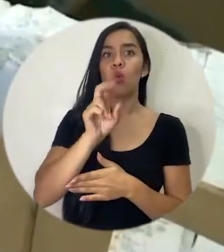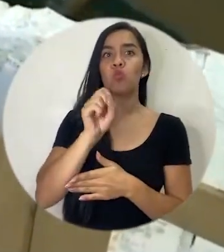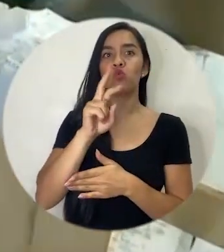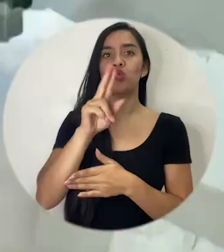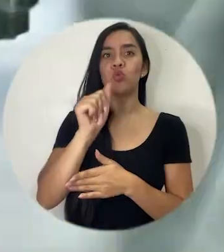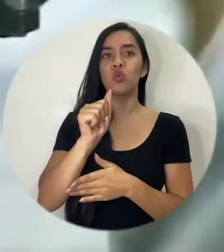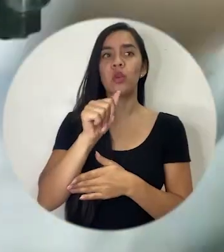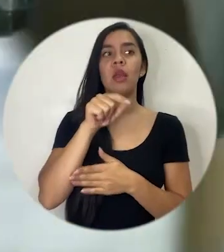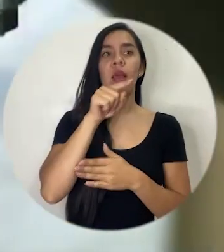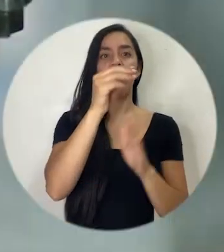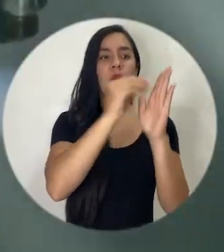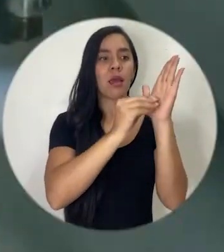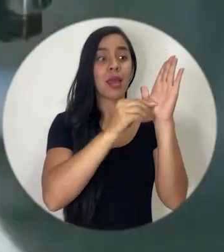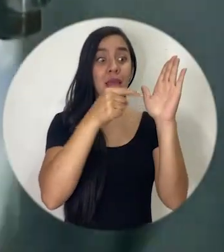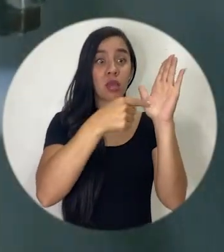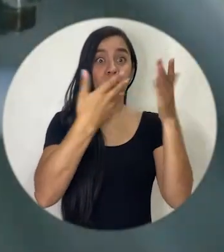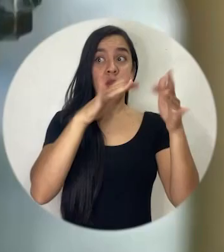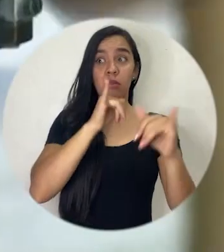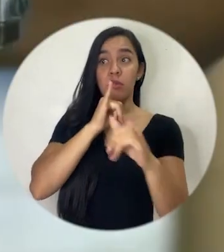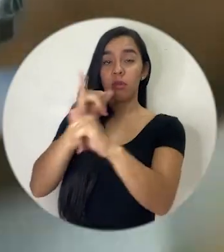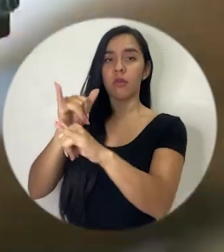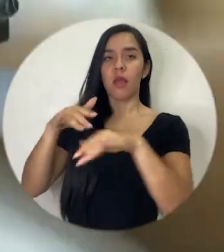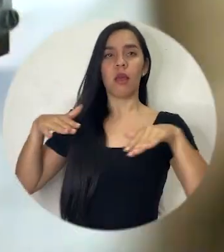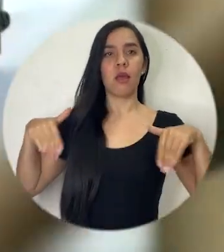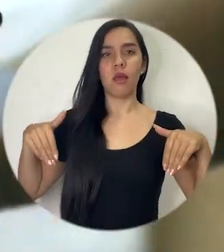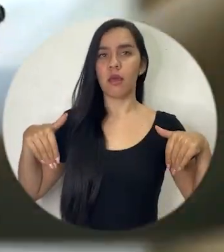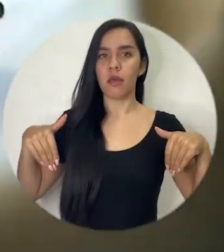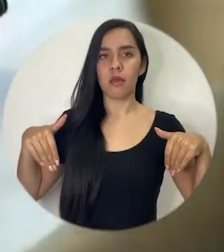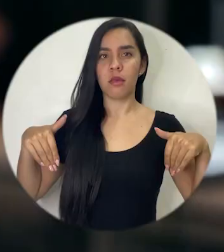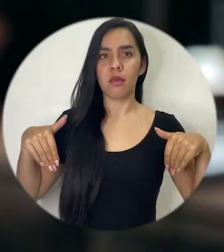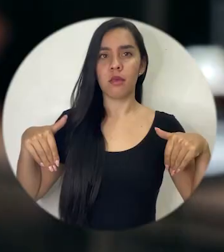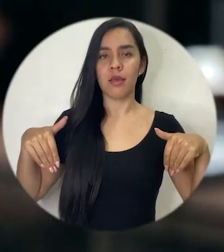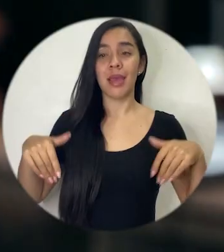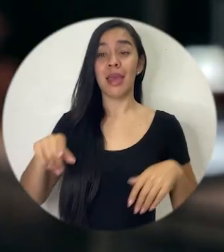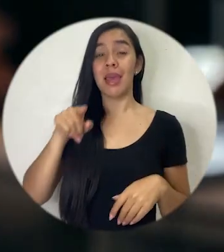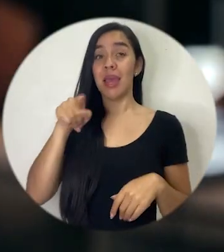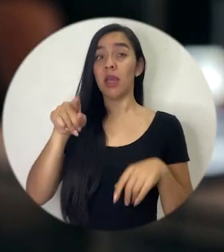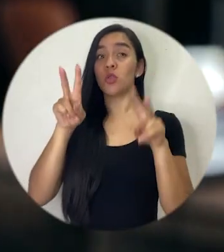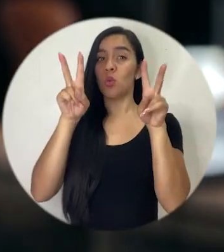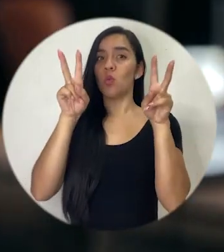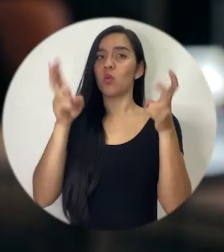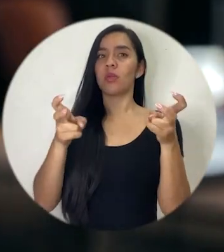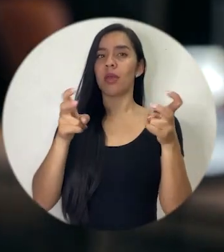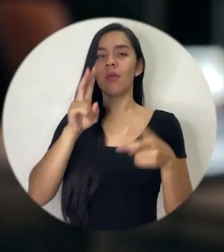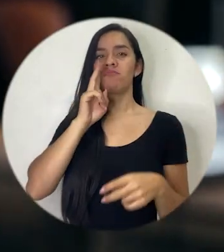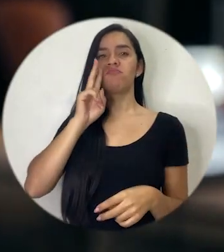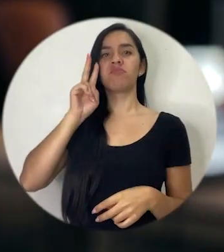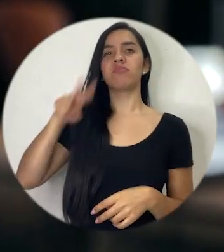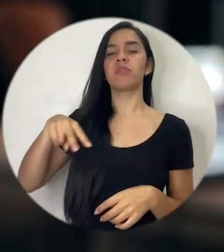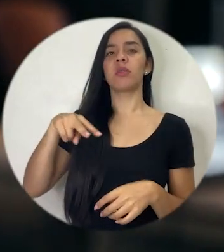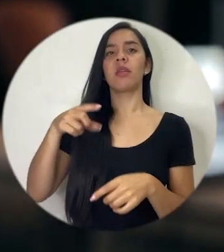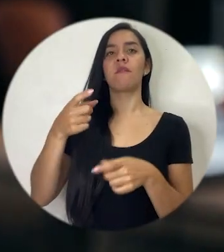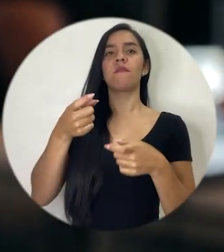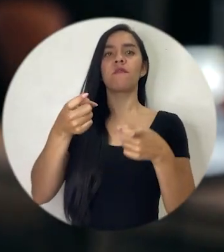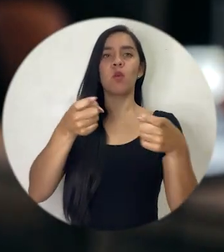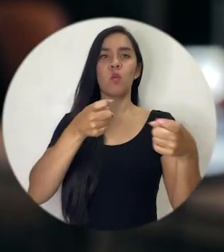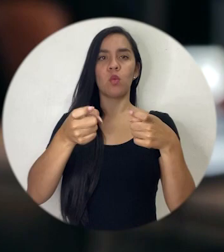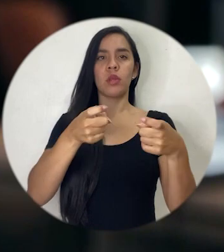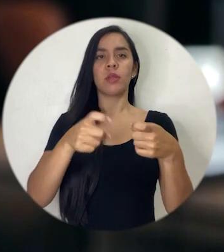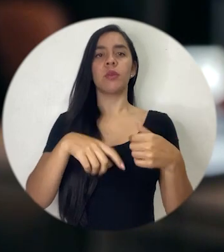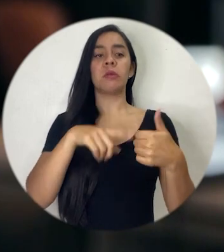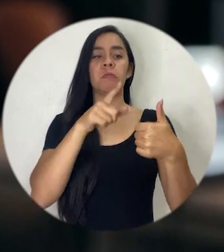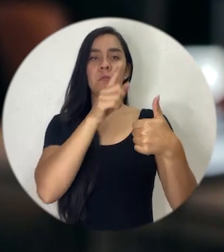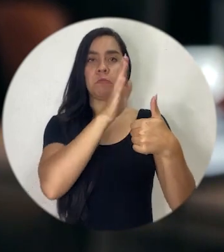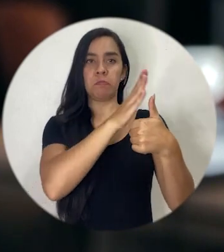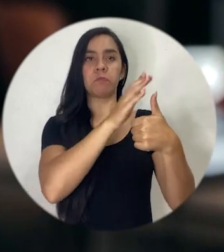están siendo llevados al Ministerio Público me parece que eso es un tema de negligencia regulatoria el otro tema